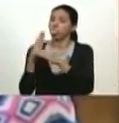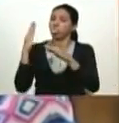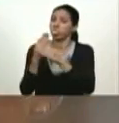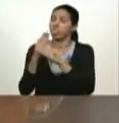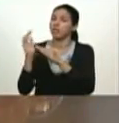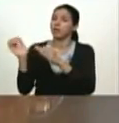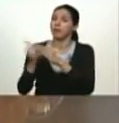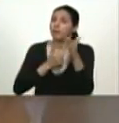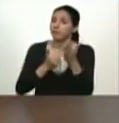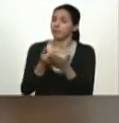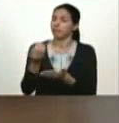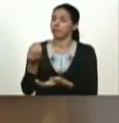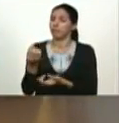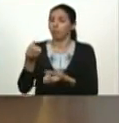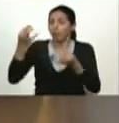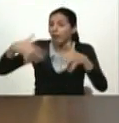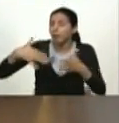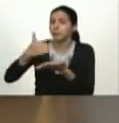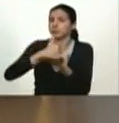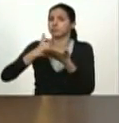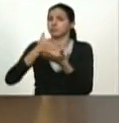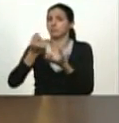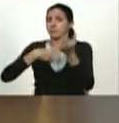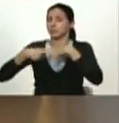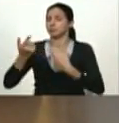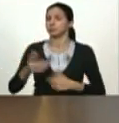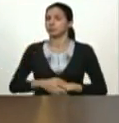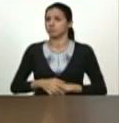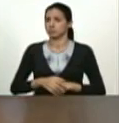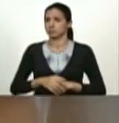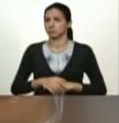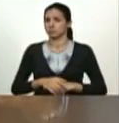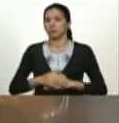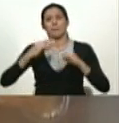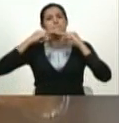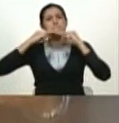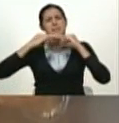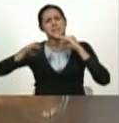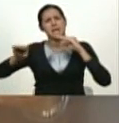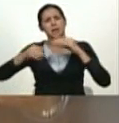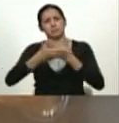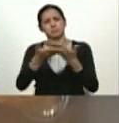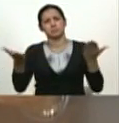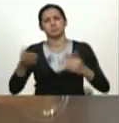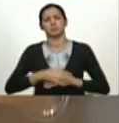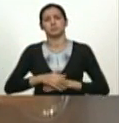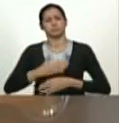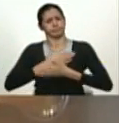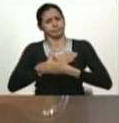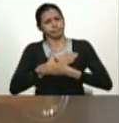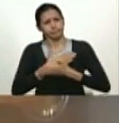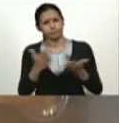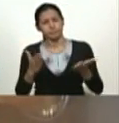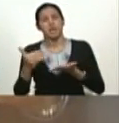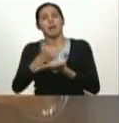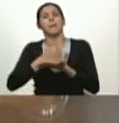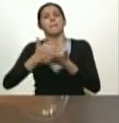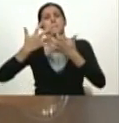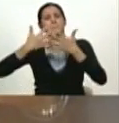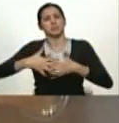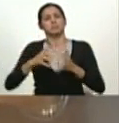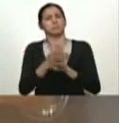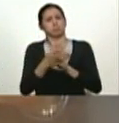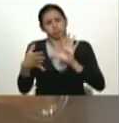confío o envío un mensaje tiendo la mano a la industria farmacéutica venezolana para que